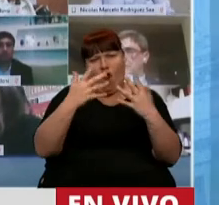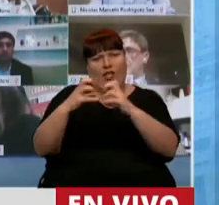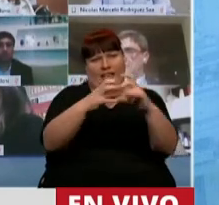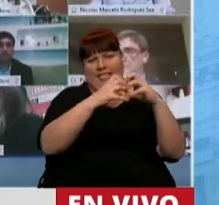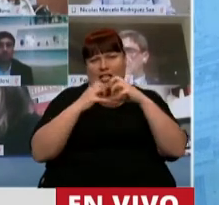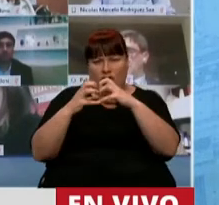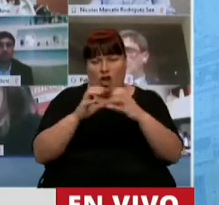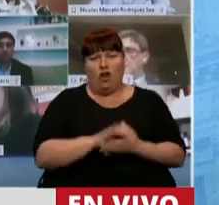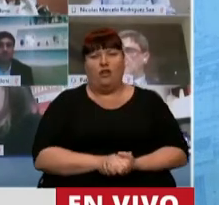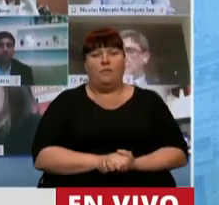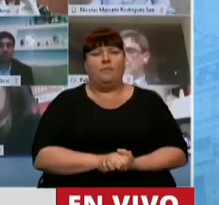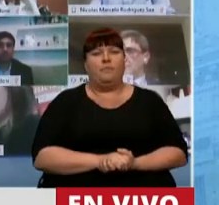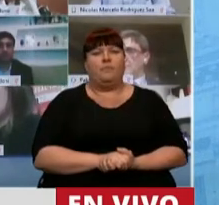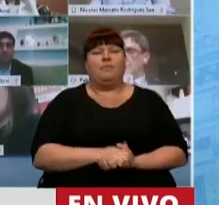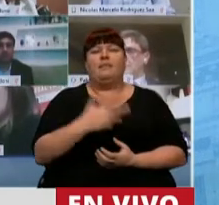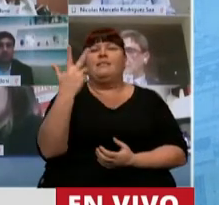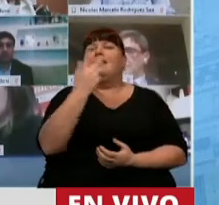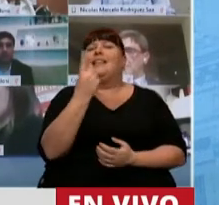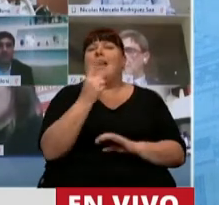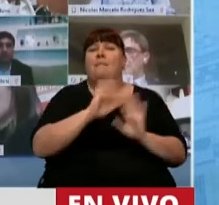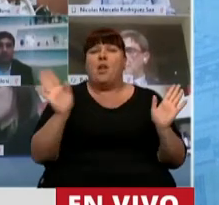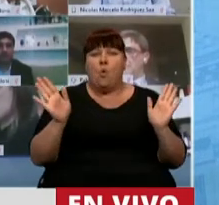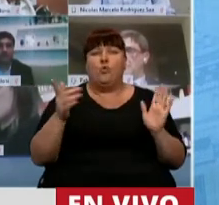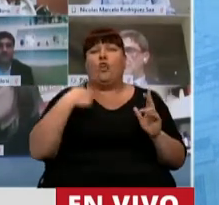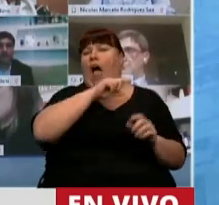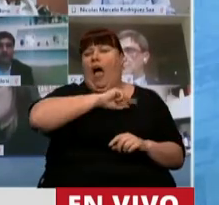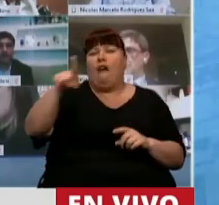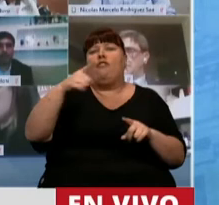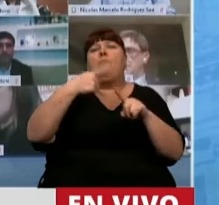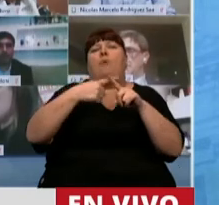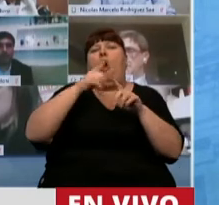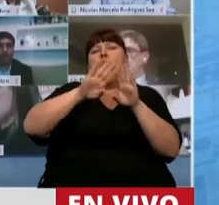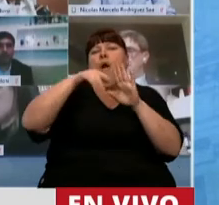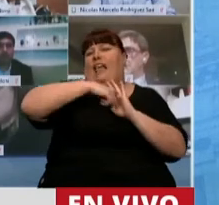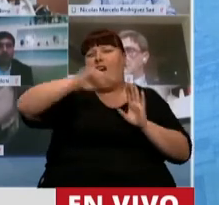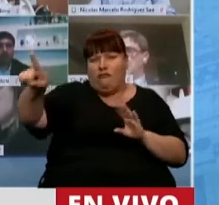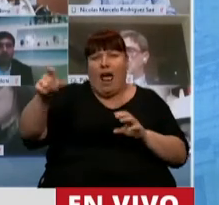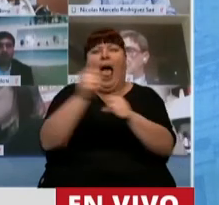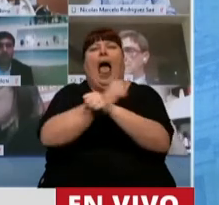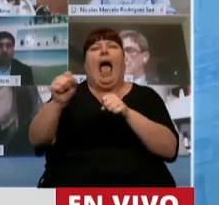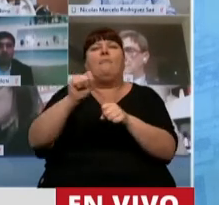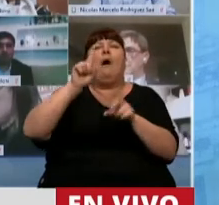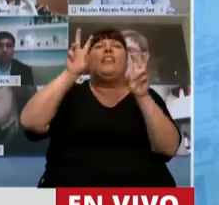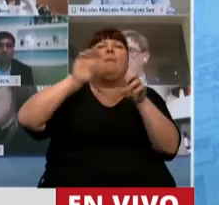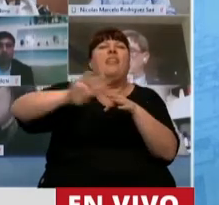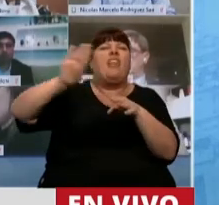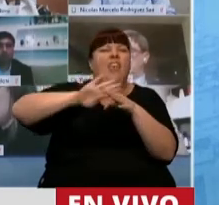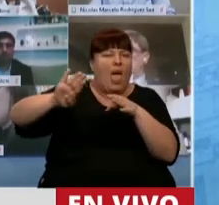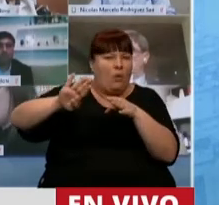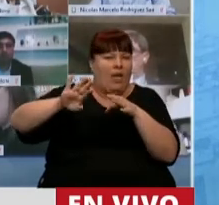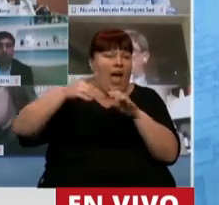sesión, y en tres minutos, habiéndonos evacuado por una puerta, aprobaron un endeudamiento,